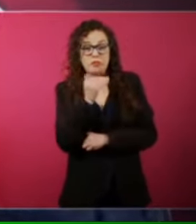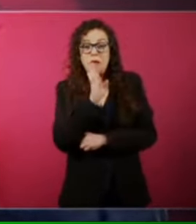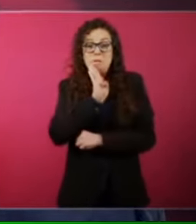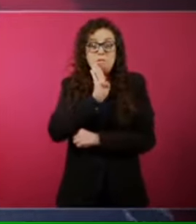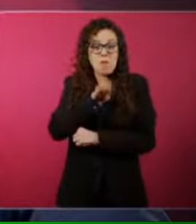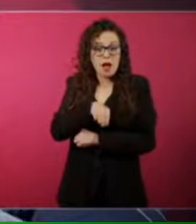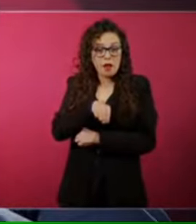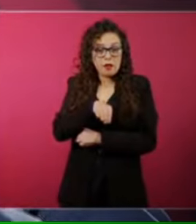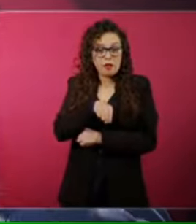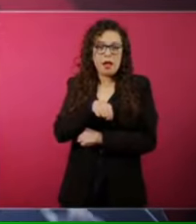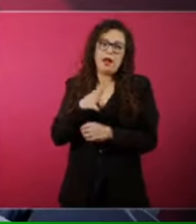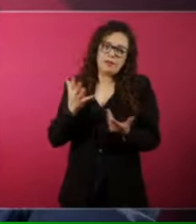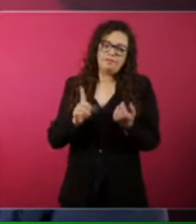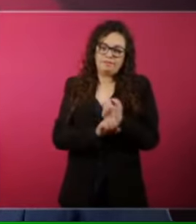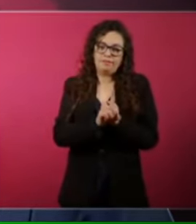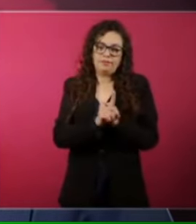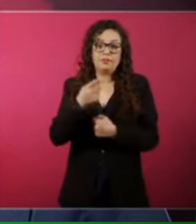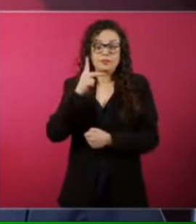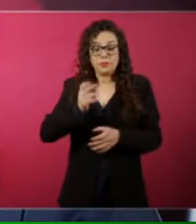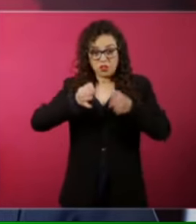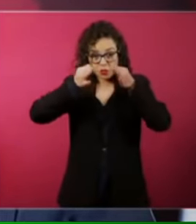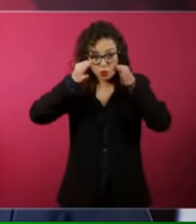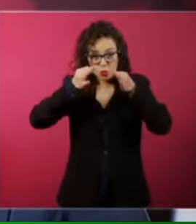sale exacto como piensa el pueblo